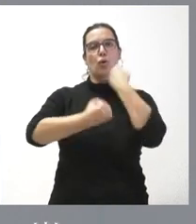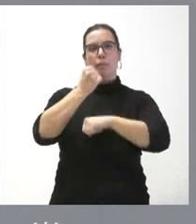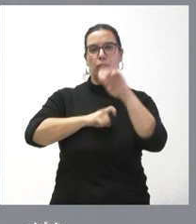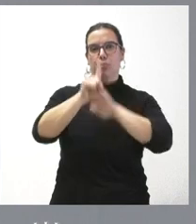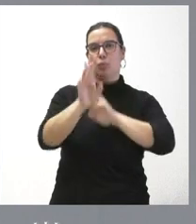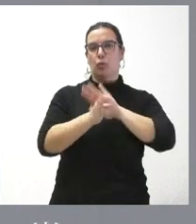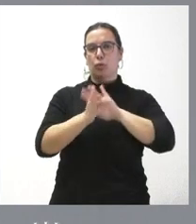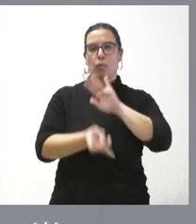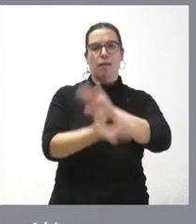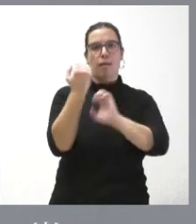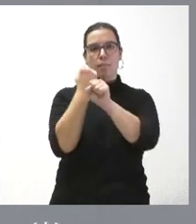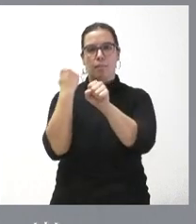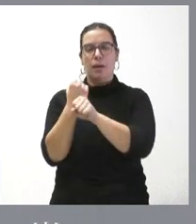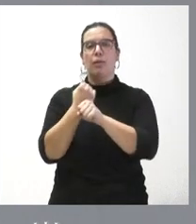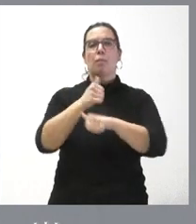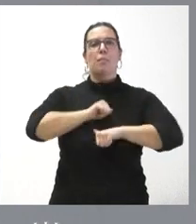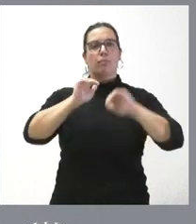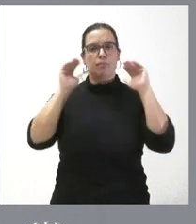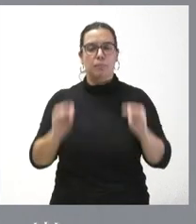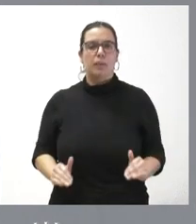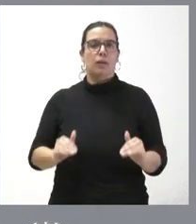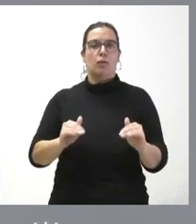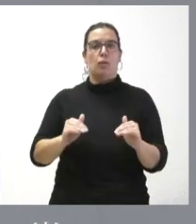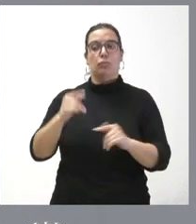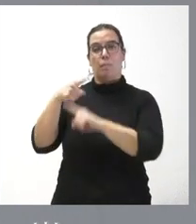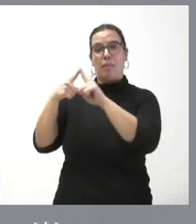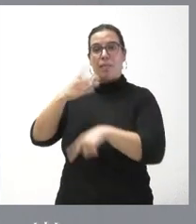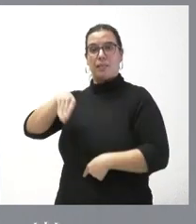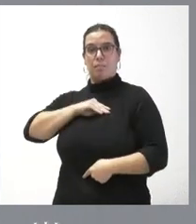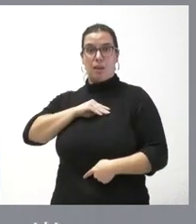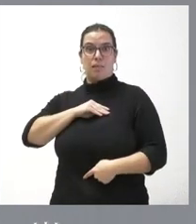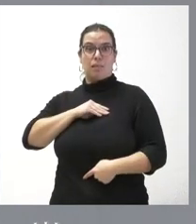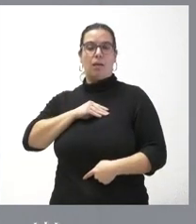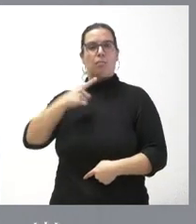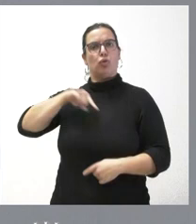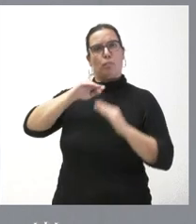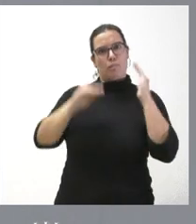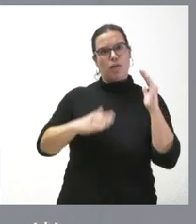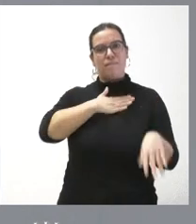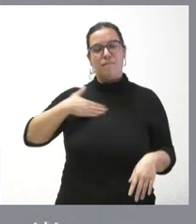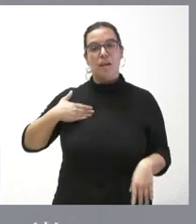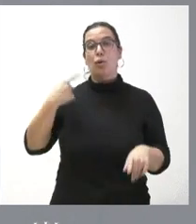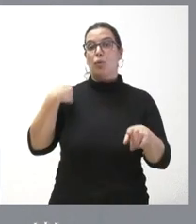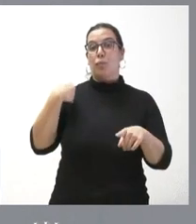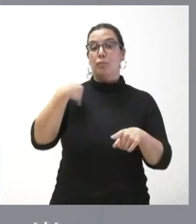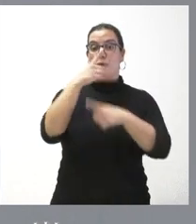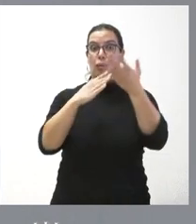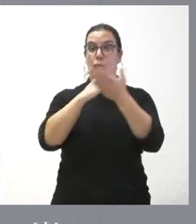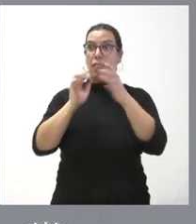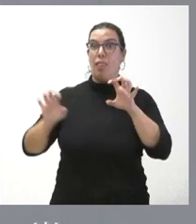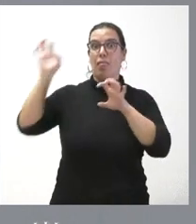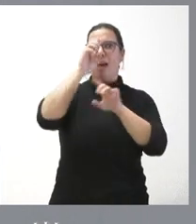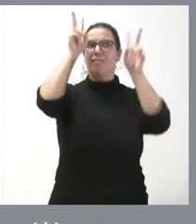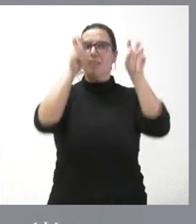que siga creando empleo, que siga teniendo menos paro que la media nacional y que siga estando entre las comunidades de referencia en términos industriales